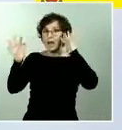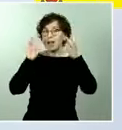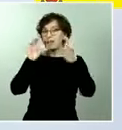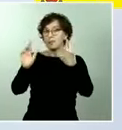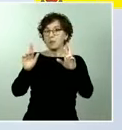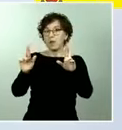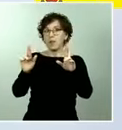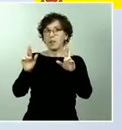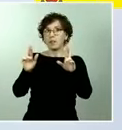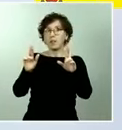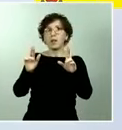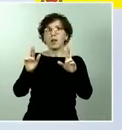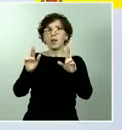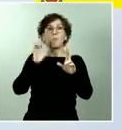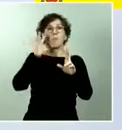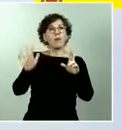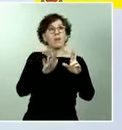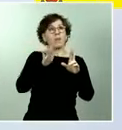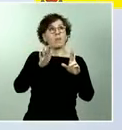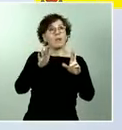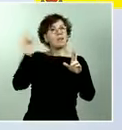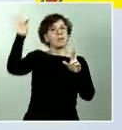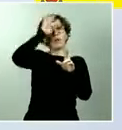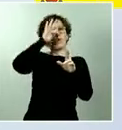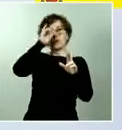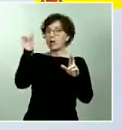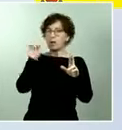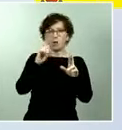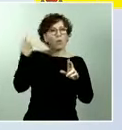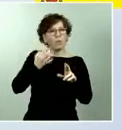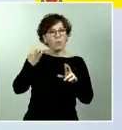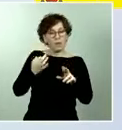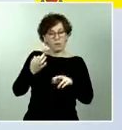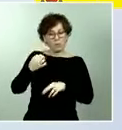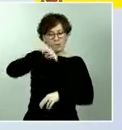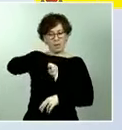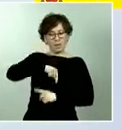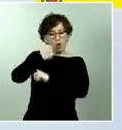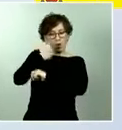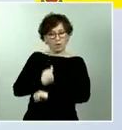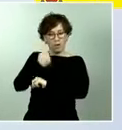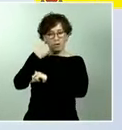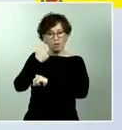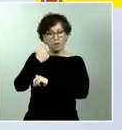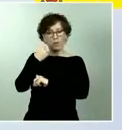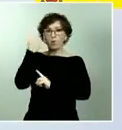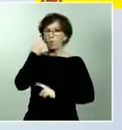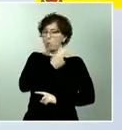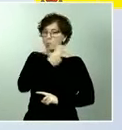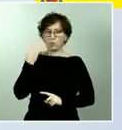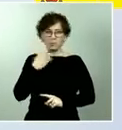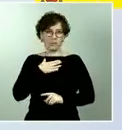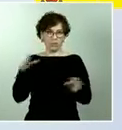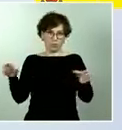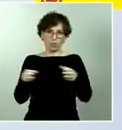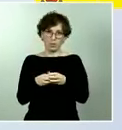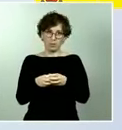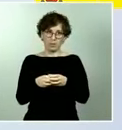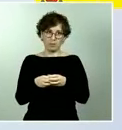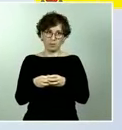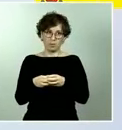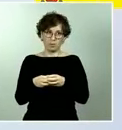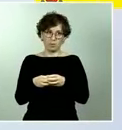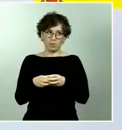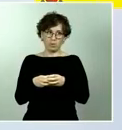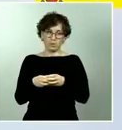obligación, una ética y un compromiso colectivos. De las administraciones e instituciones del